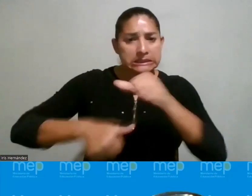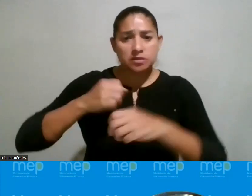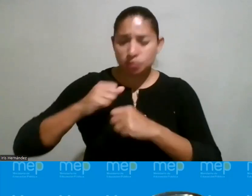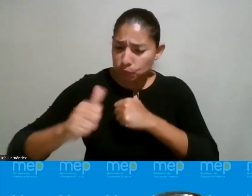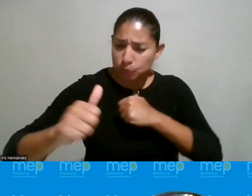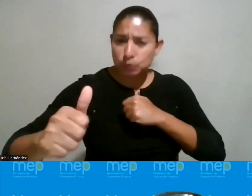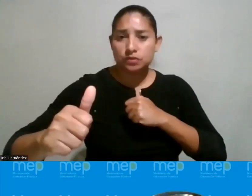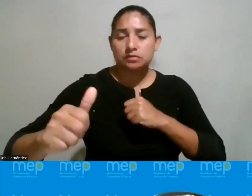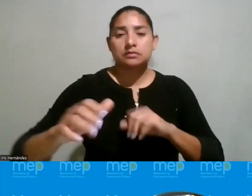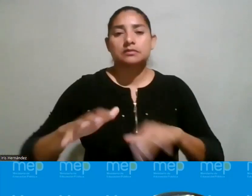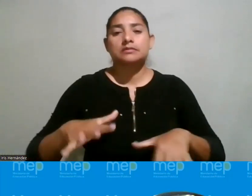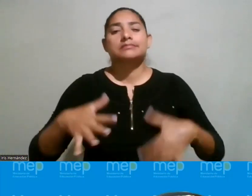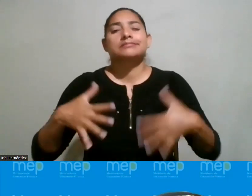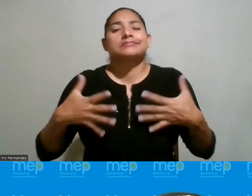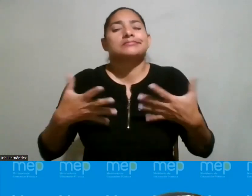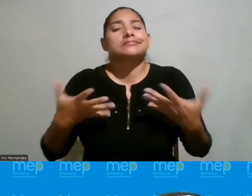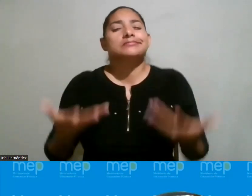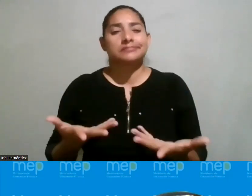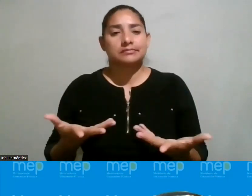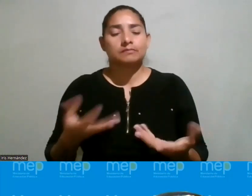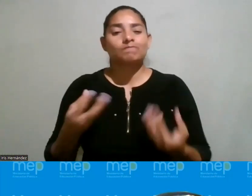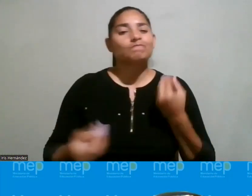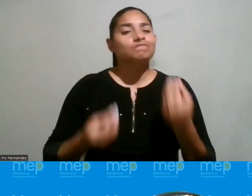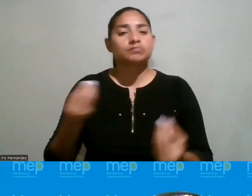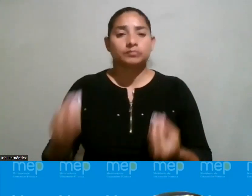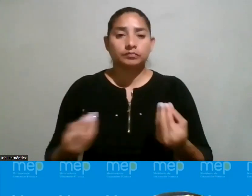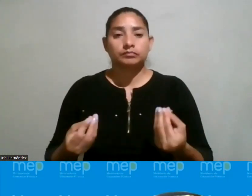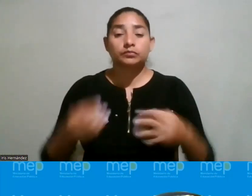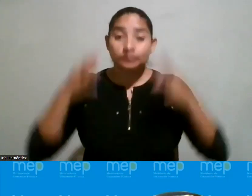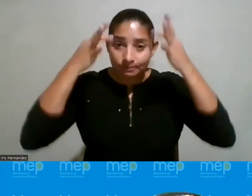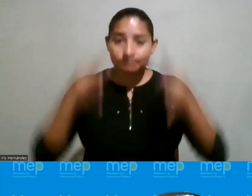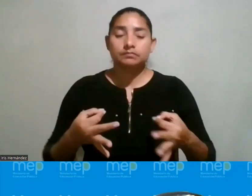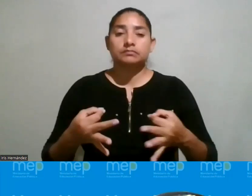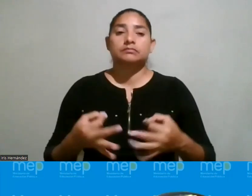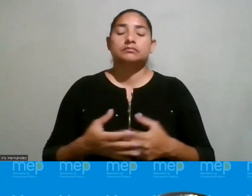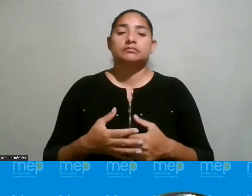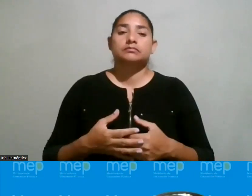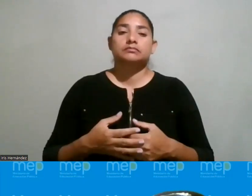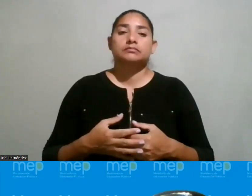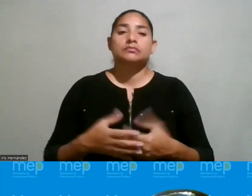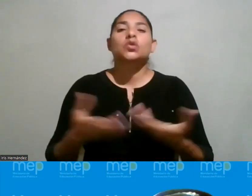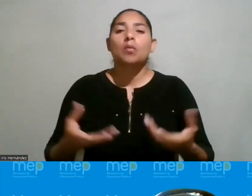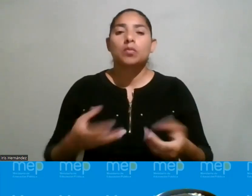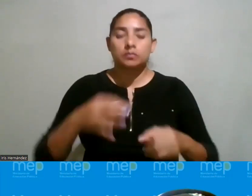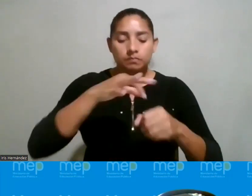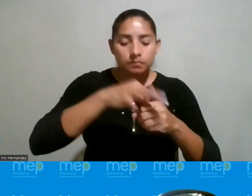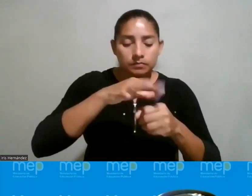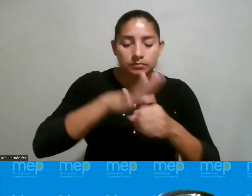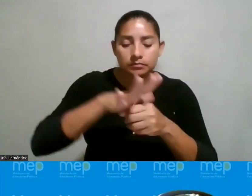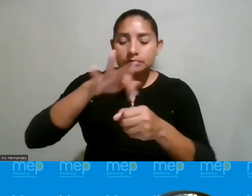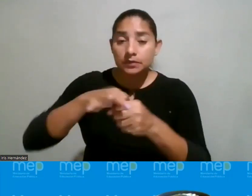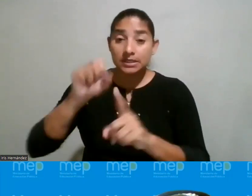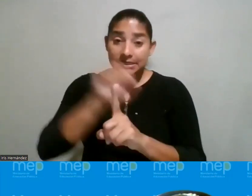¿qué es lo que nosotros tenemos que y debemos hacerlo pero qué es lo que nosotros tenemos que ir sembrando que esa